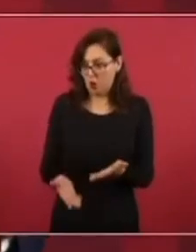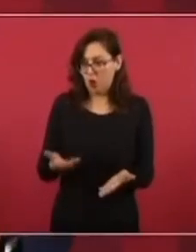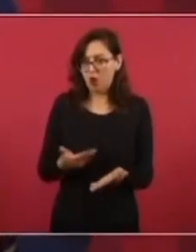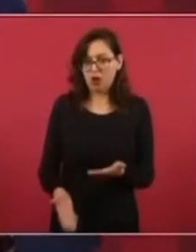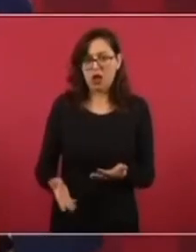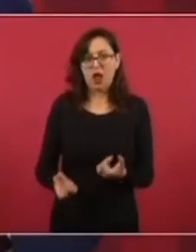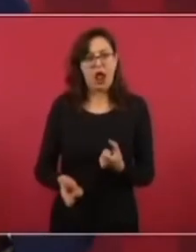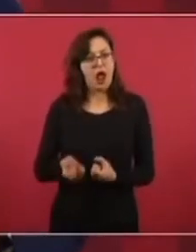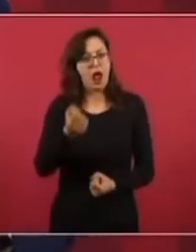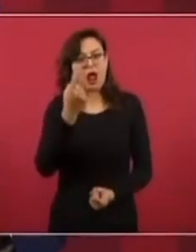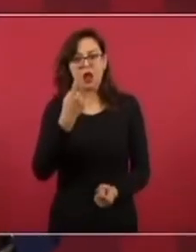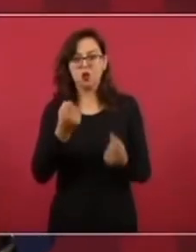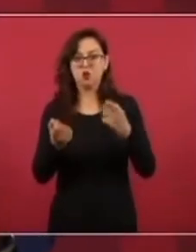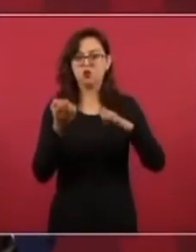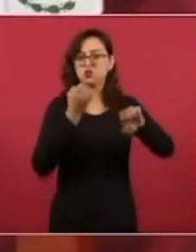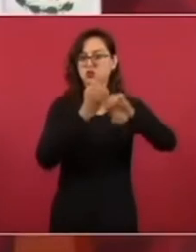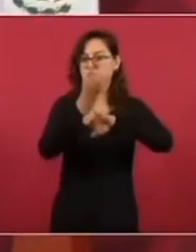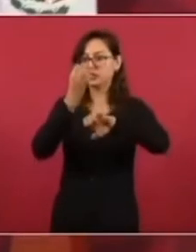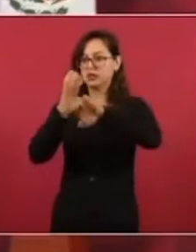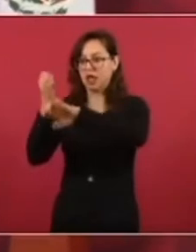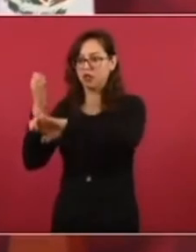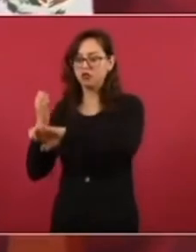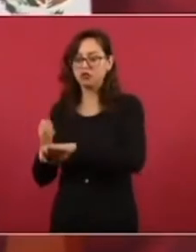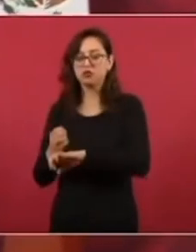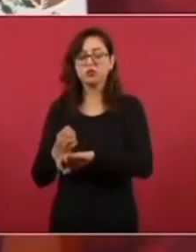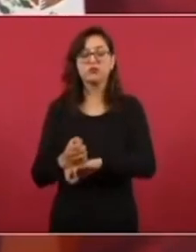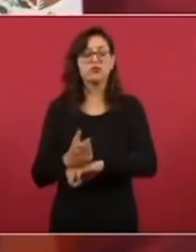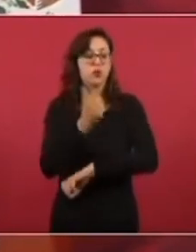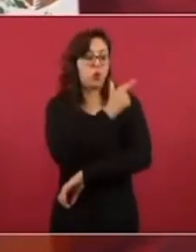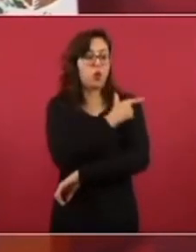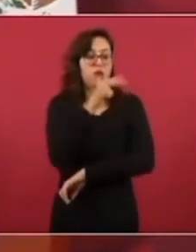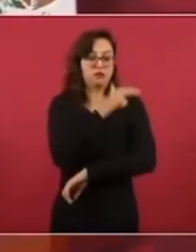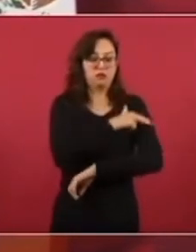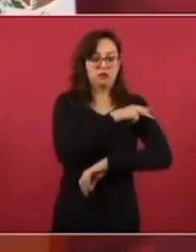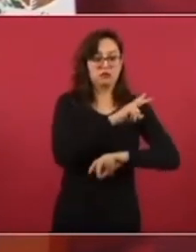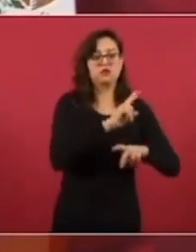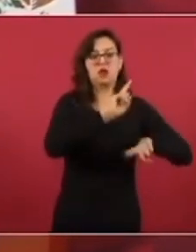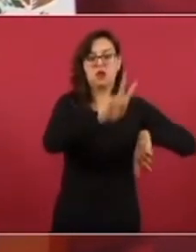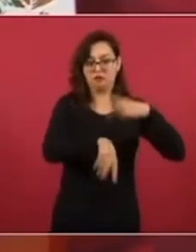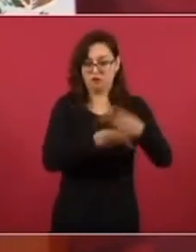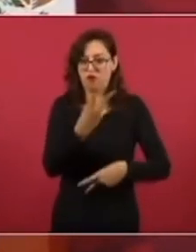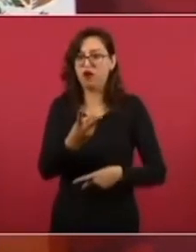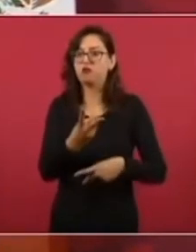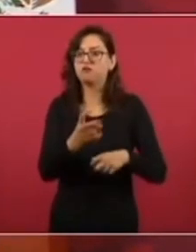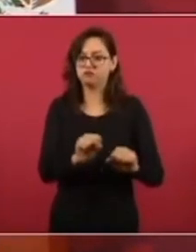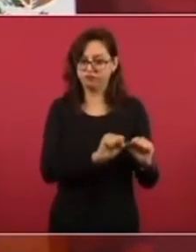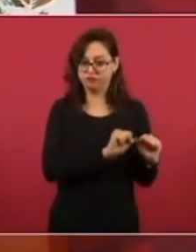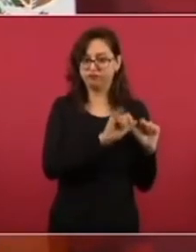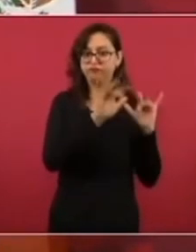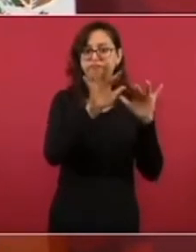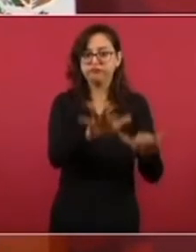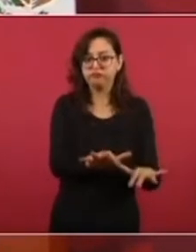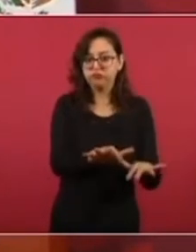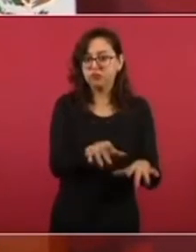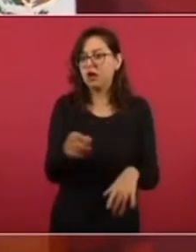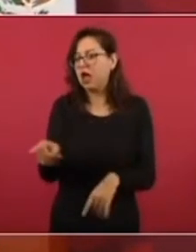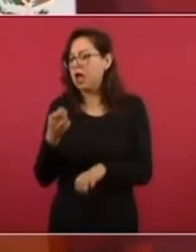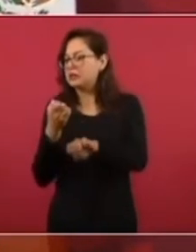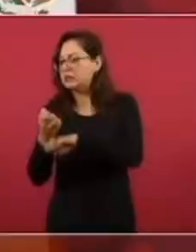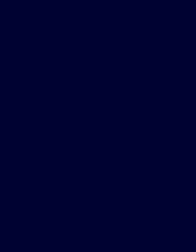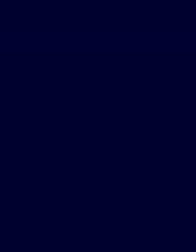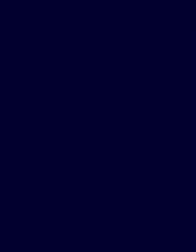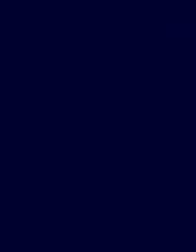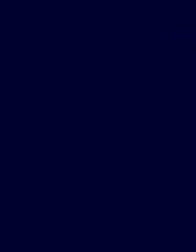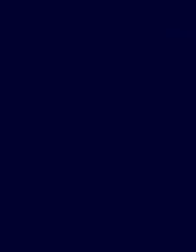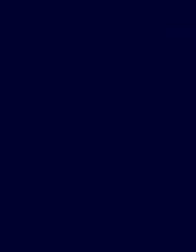tenemos más elementos federales que policías estatales y